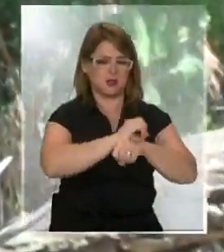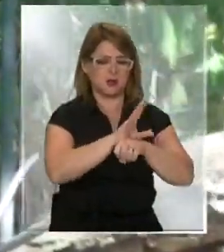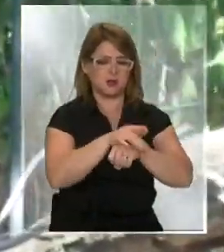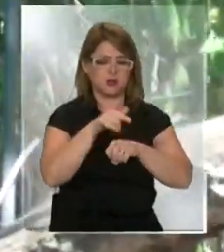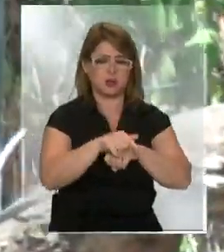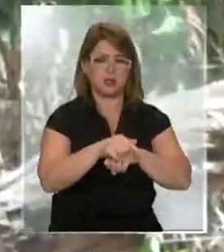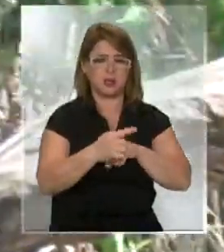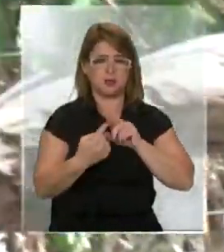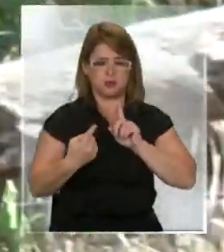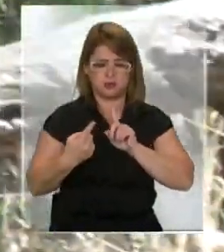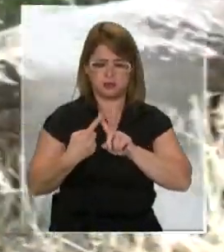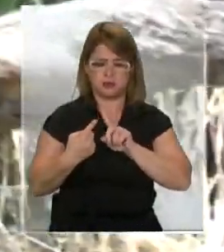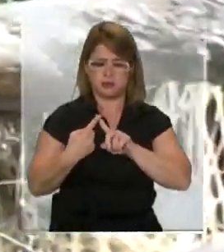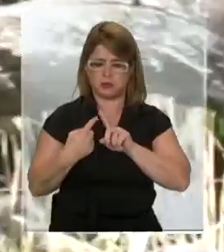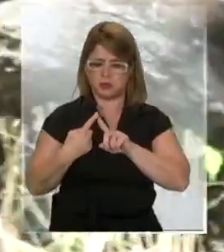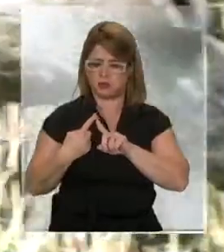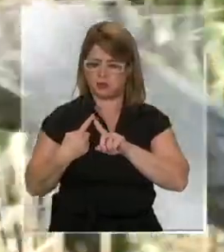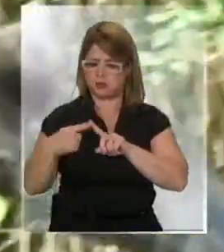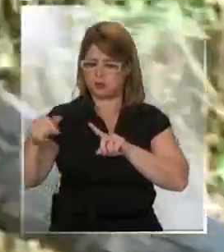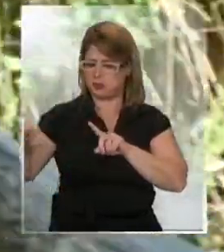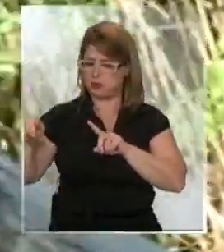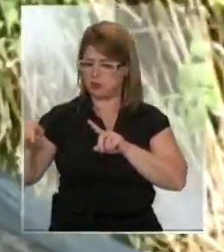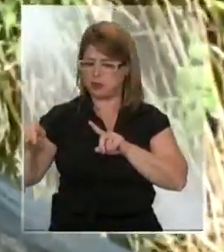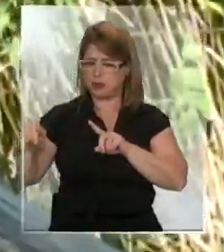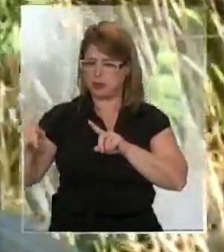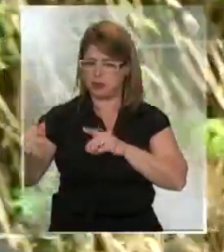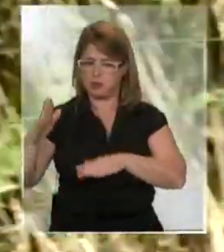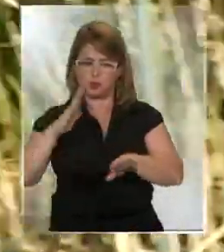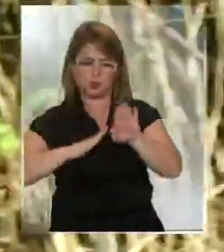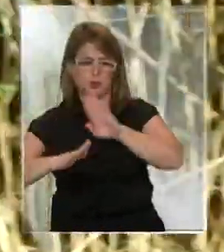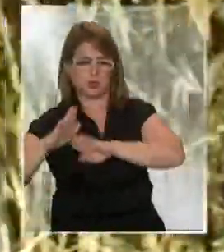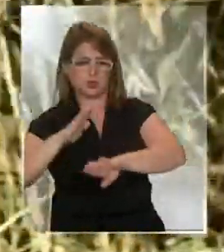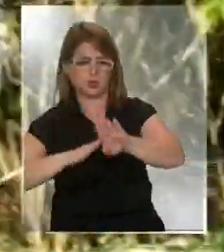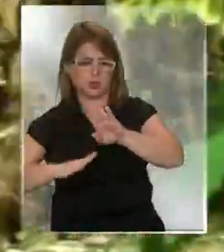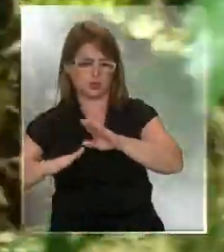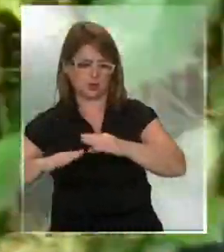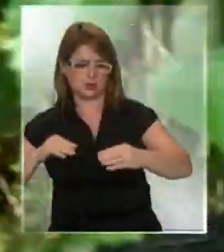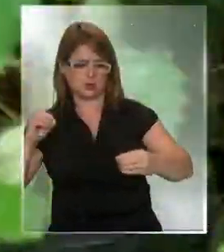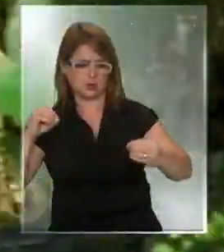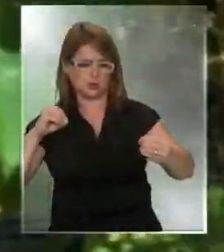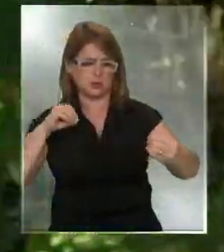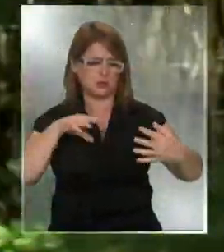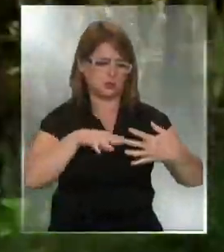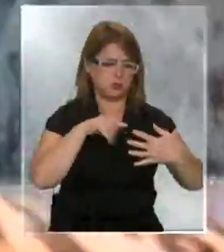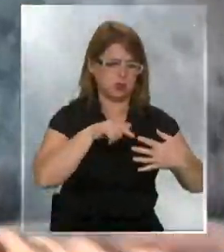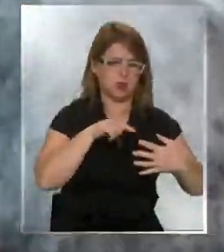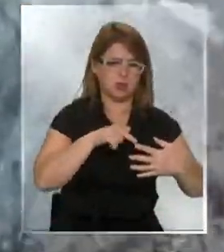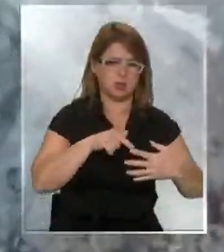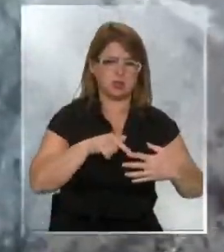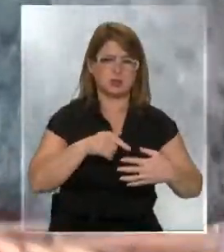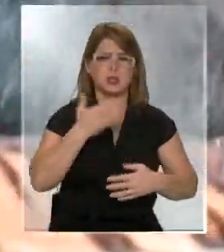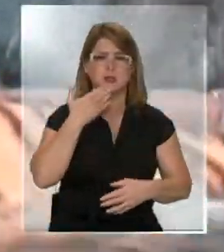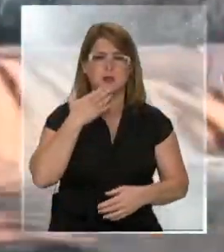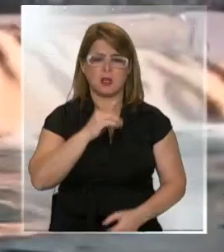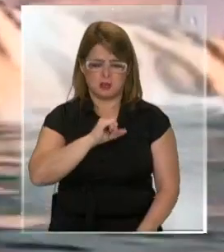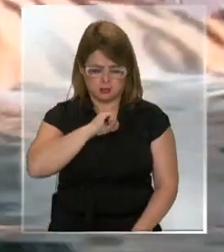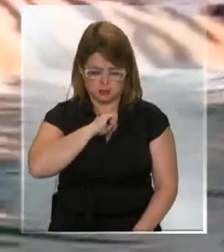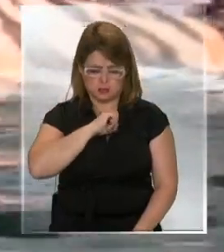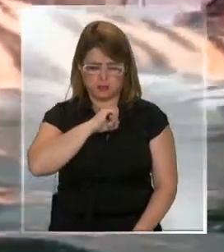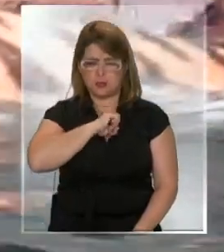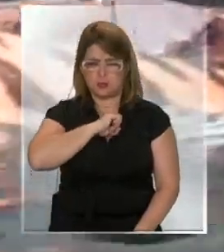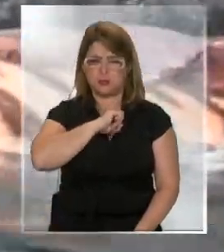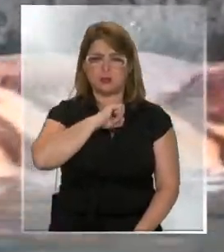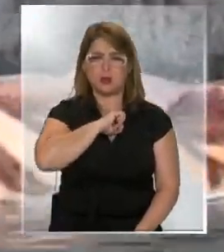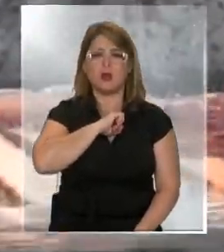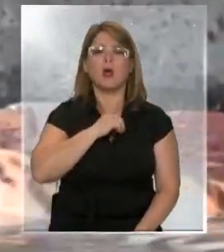de estar en contacto con un cuidador asintomático. Las autoridades de zoológico indicaron que todos estos felinos desarrollaron una tos seca, además